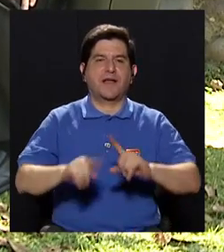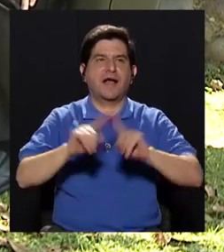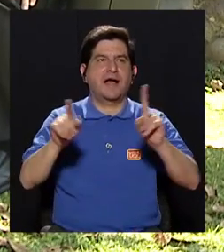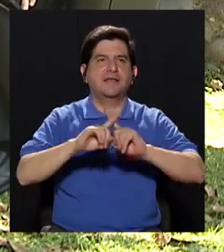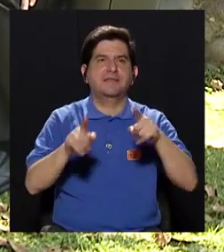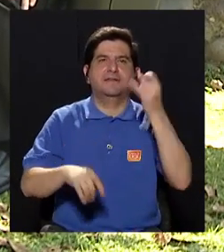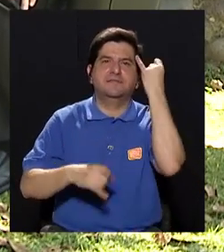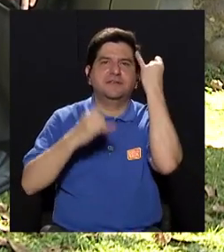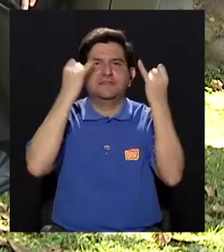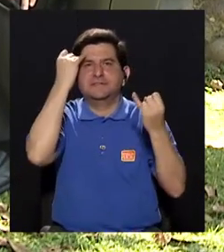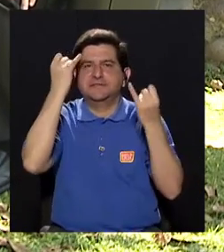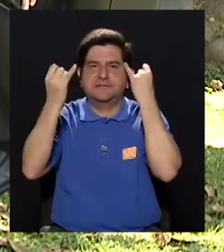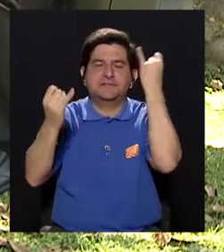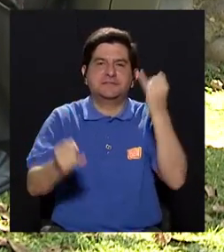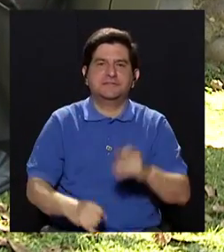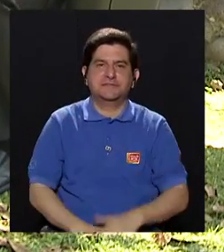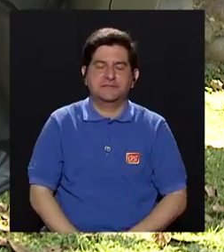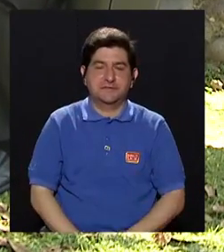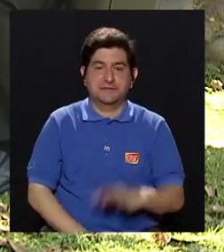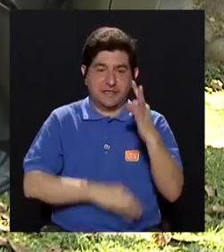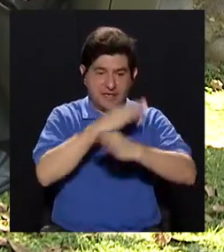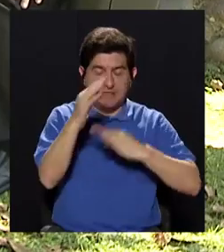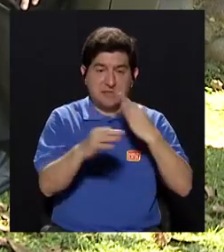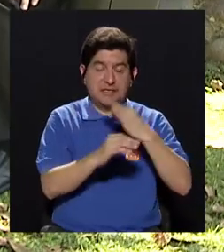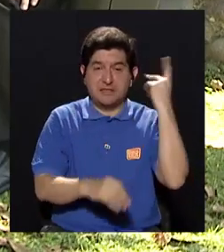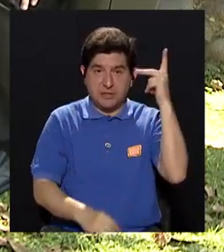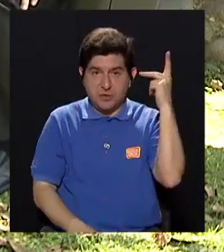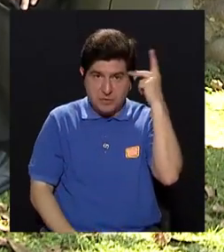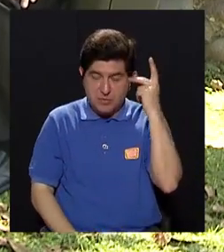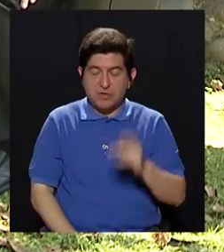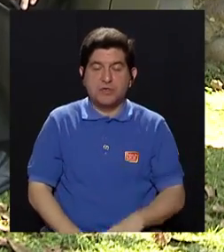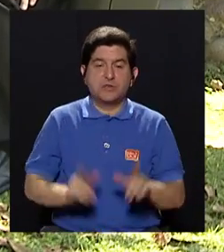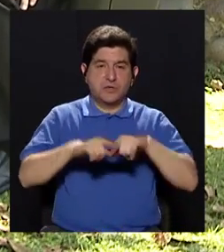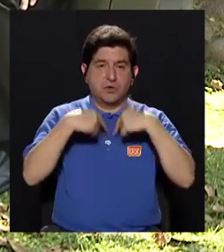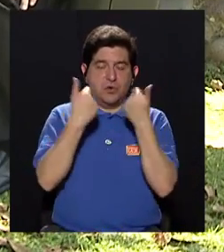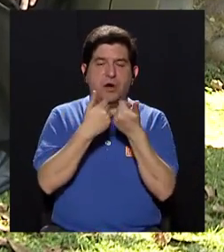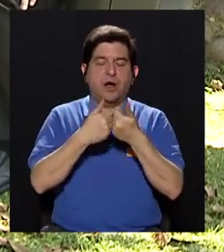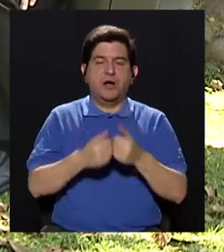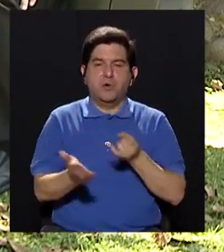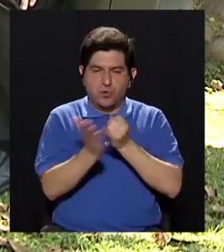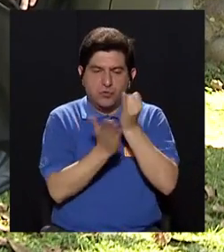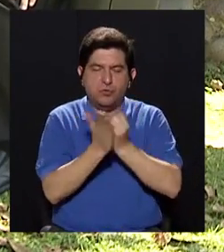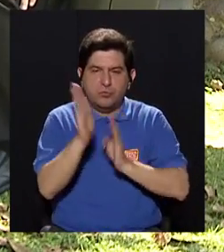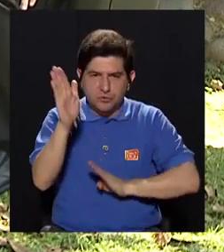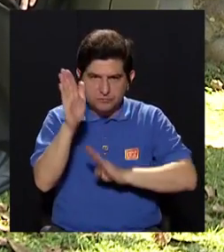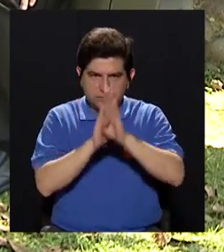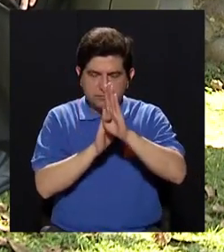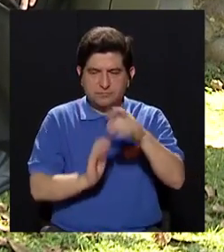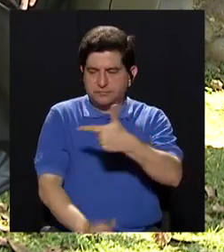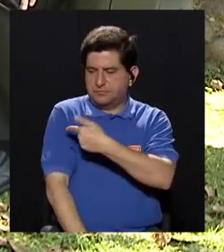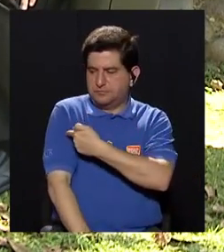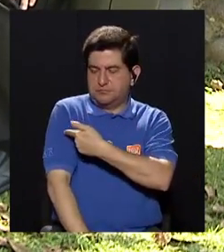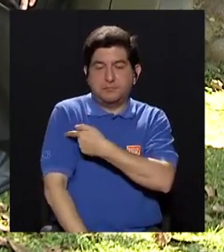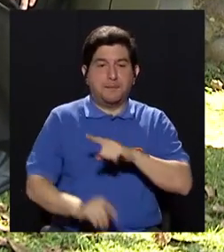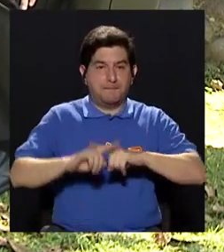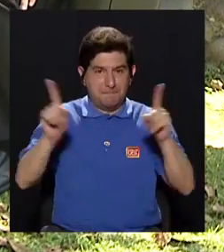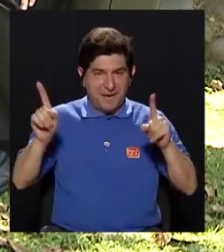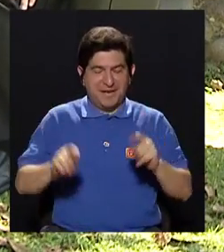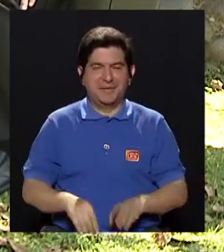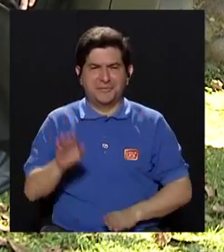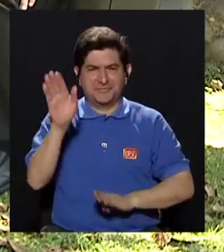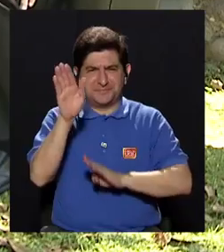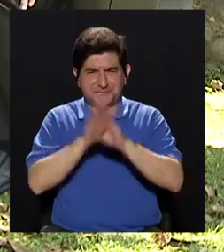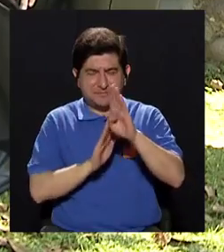Muchas iniciativas, muchas de carácter político, que han instado a grupos de investigación para que empiecen a desarrollar una vacuna. Pero